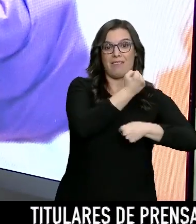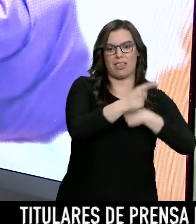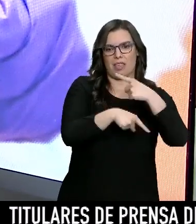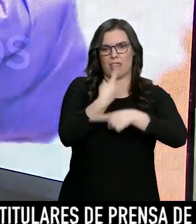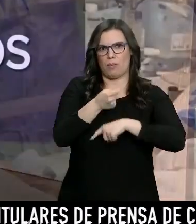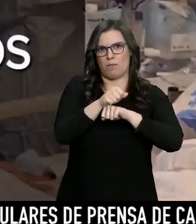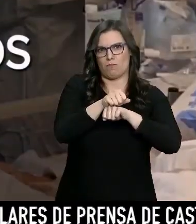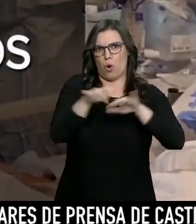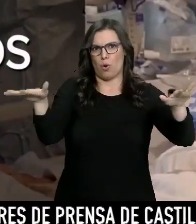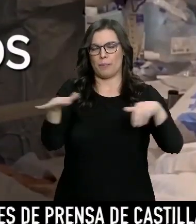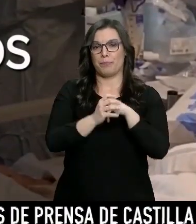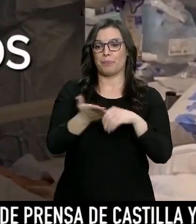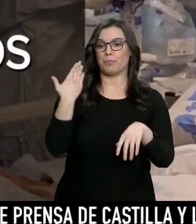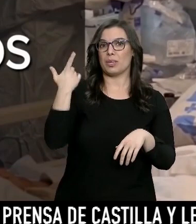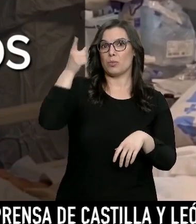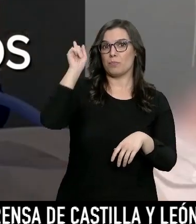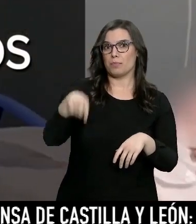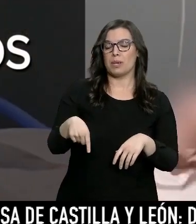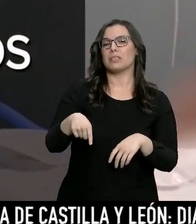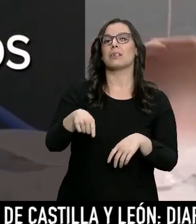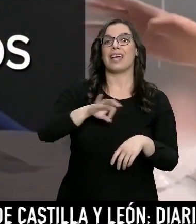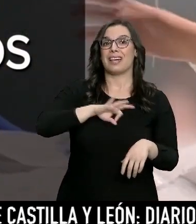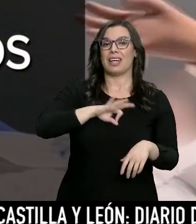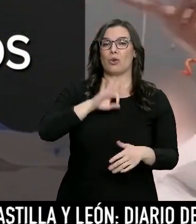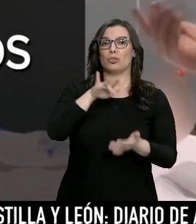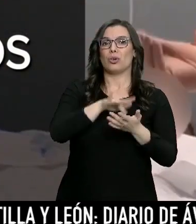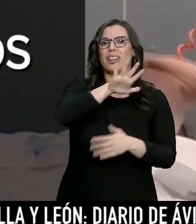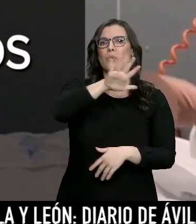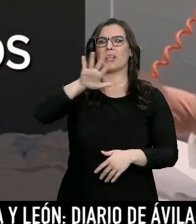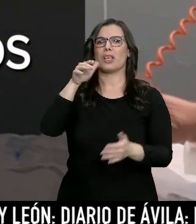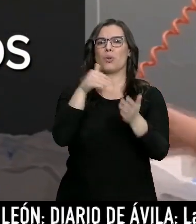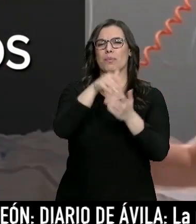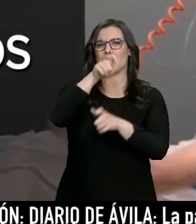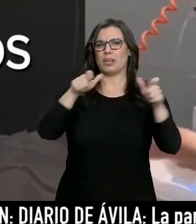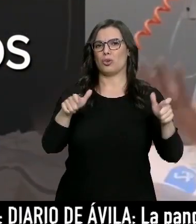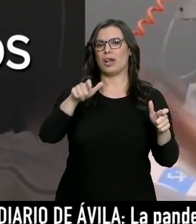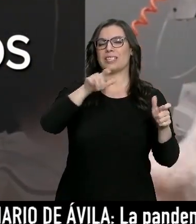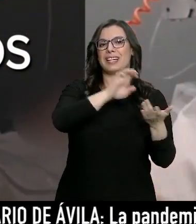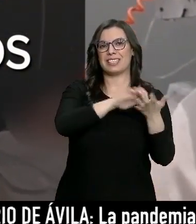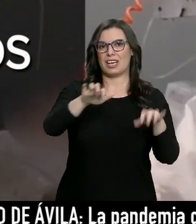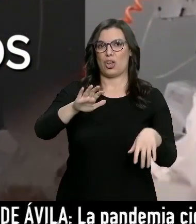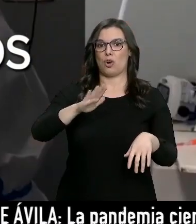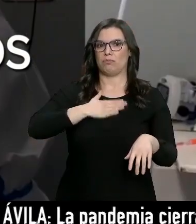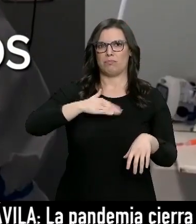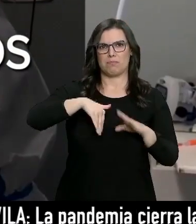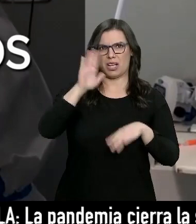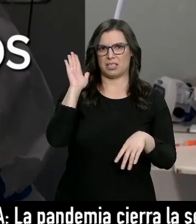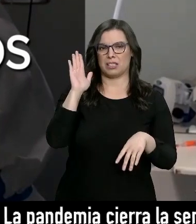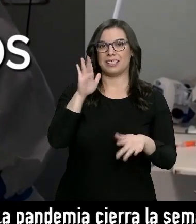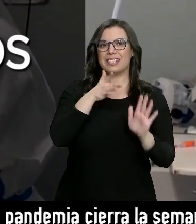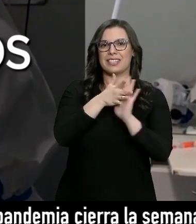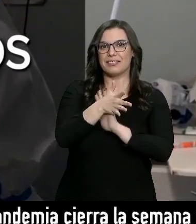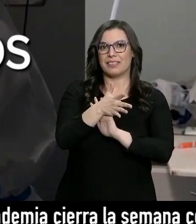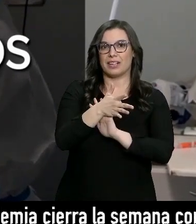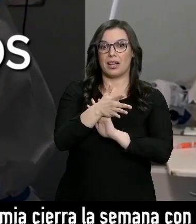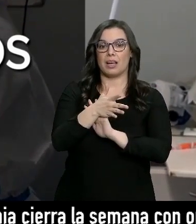Solo durante el mes pasado se contagiaron de COVID-19 más de 55.000 castellanos y leoneses, es decir, casi